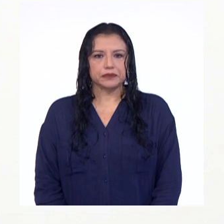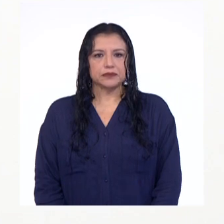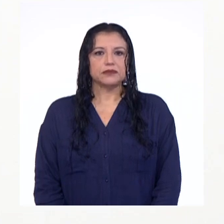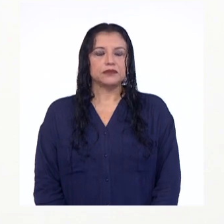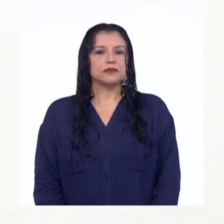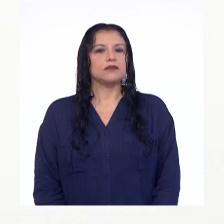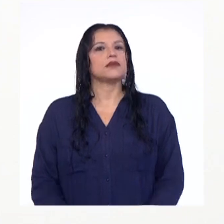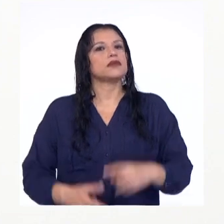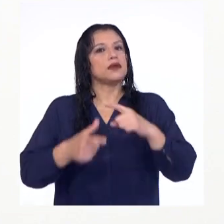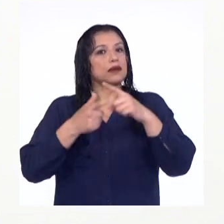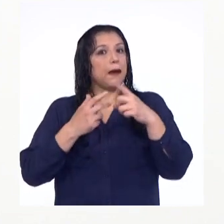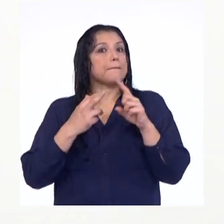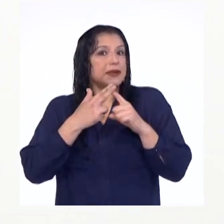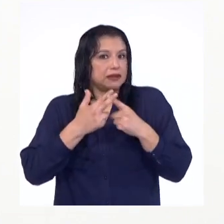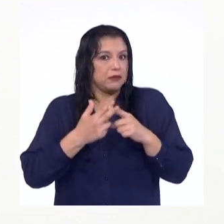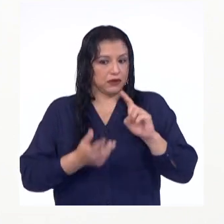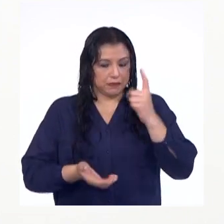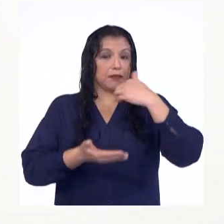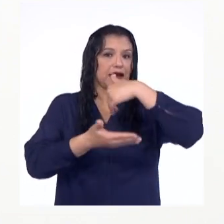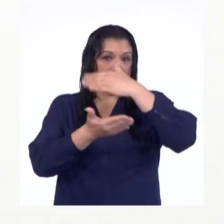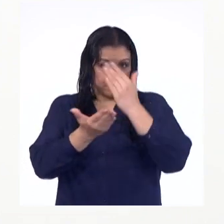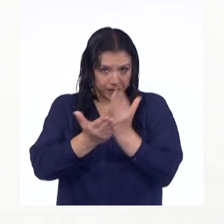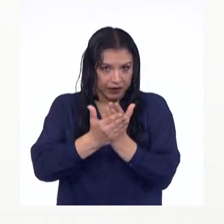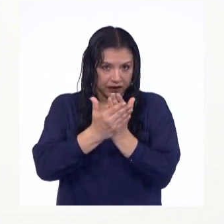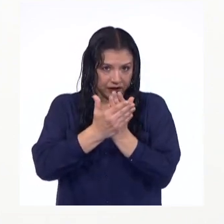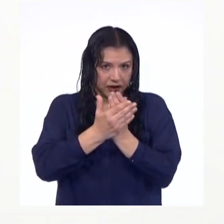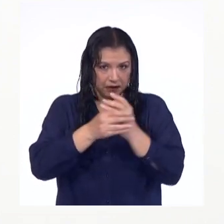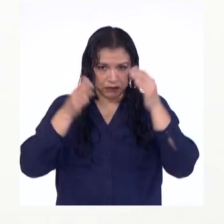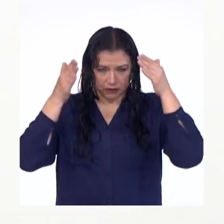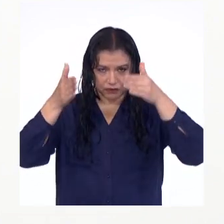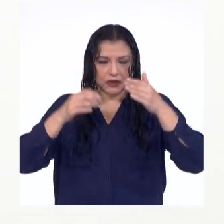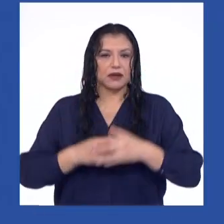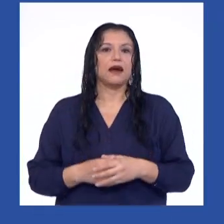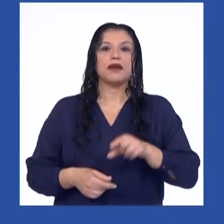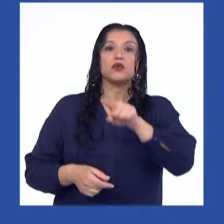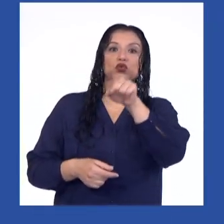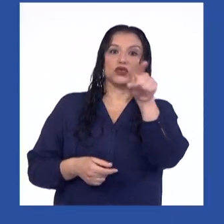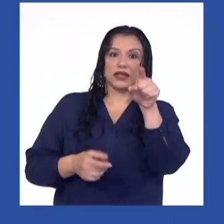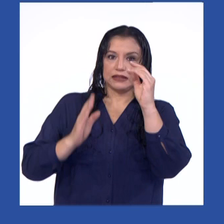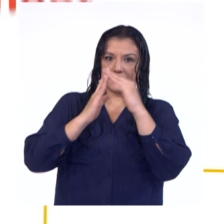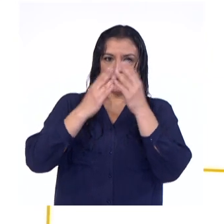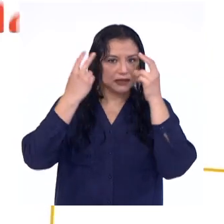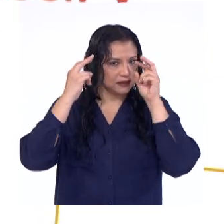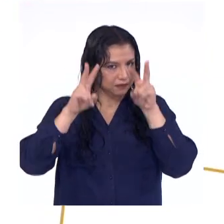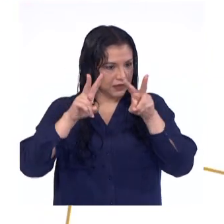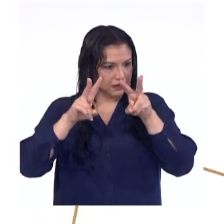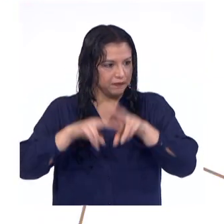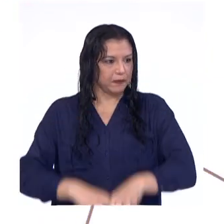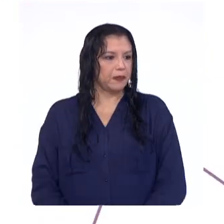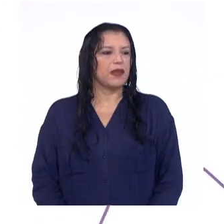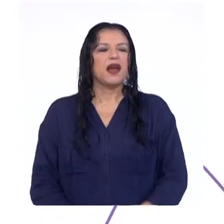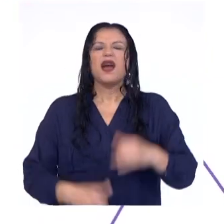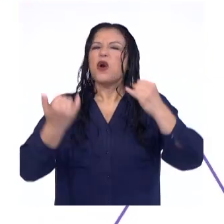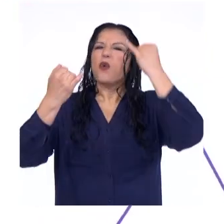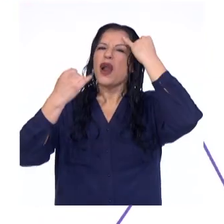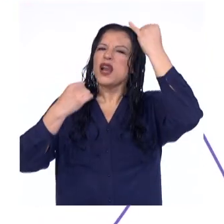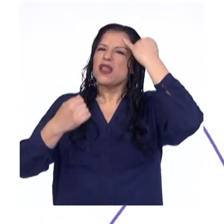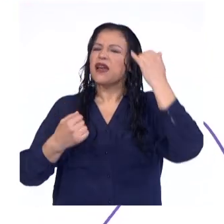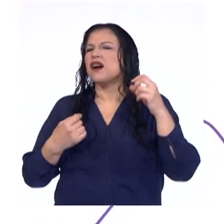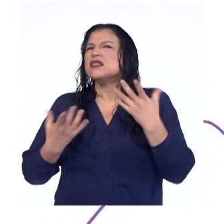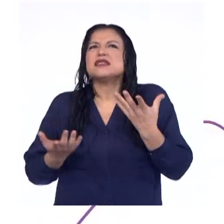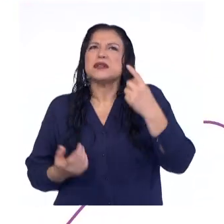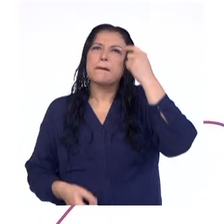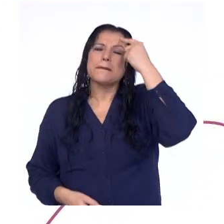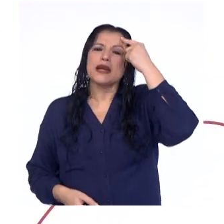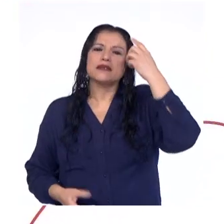Entonces, empecemos con la primera parte y vamos al graño. Chicos en casa, miren. ¿Qué idea se les viene a la mente